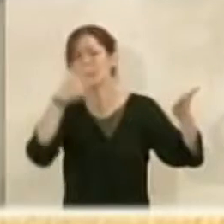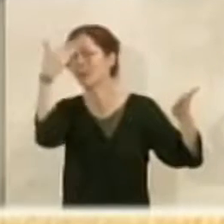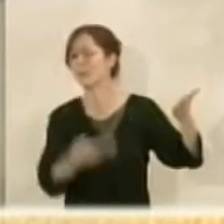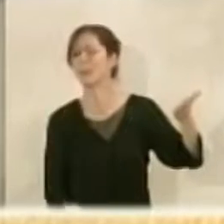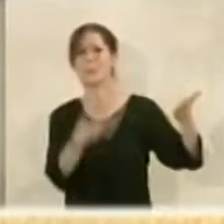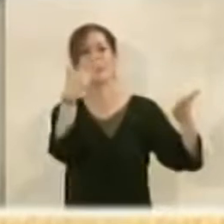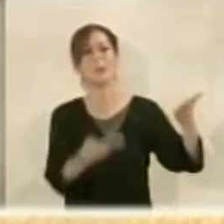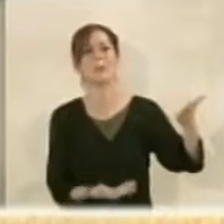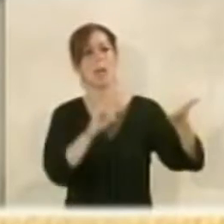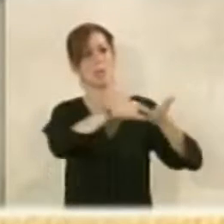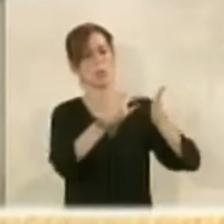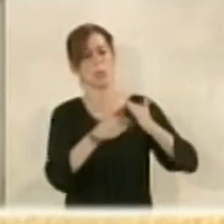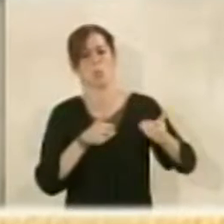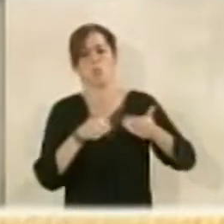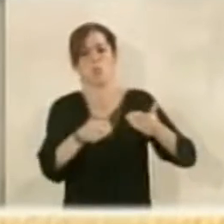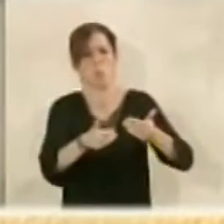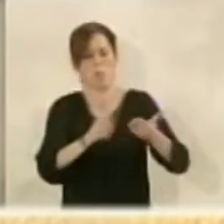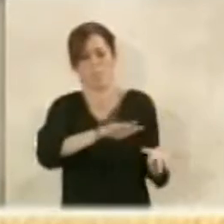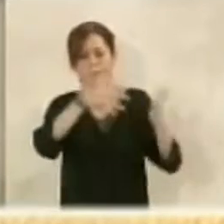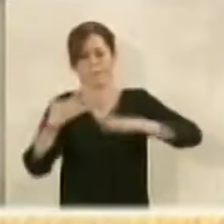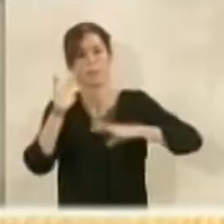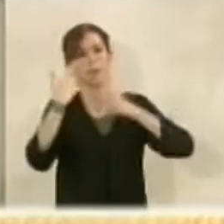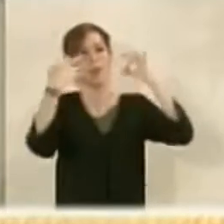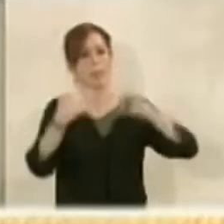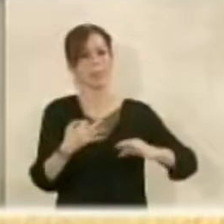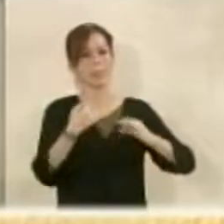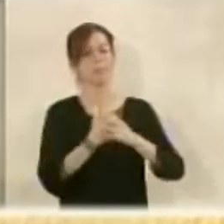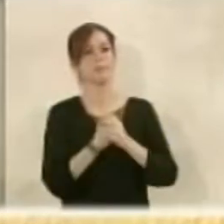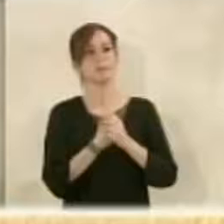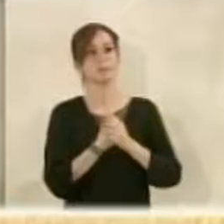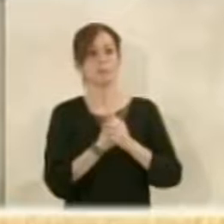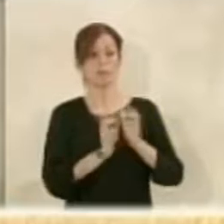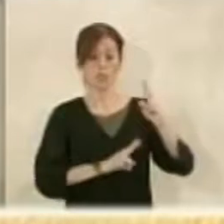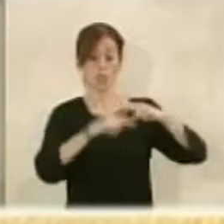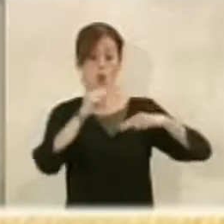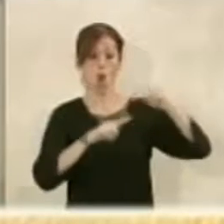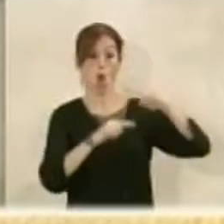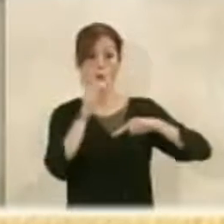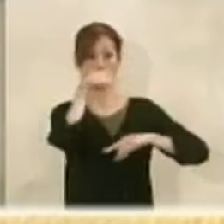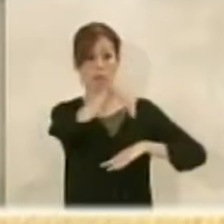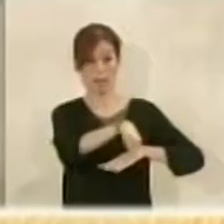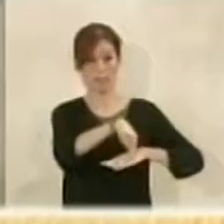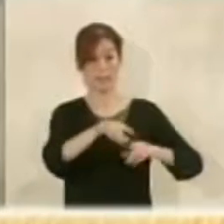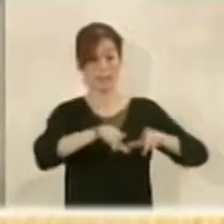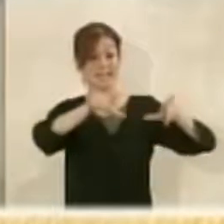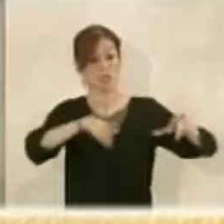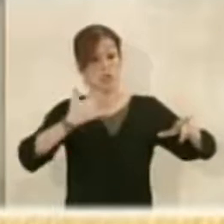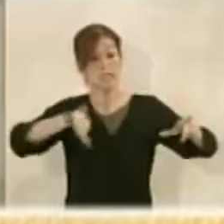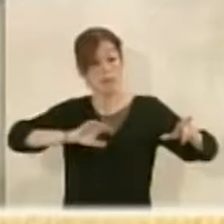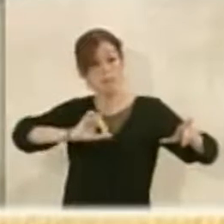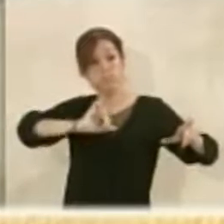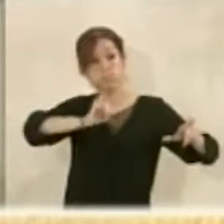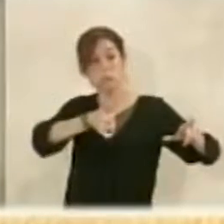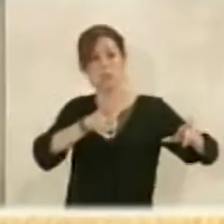paso importantísimo para que este proyecto comercial sea una realidad y que las obras de urbanización del sector empiecen